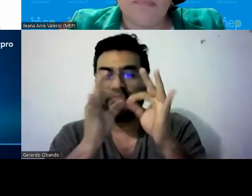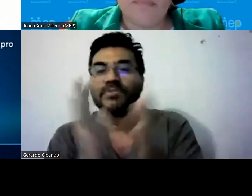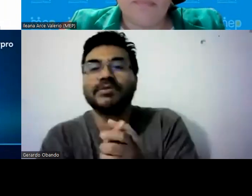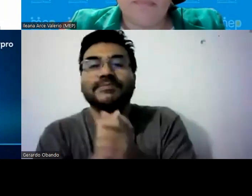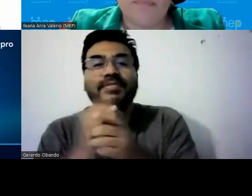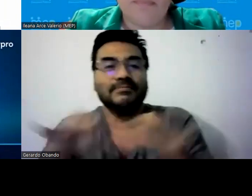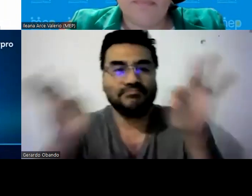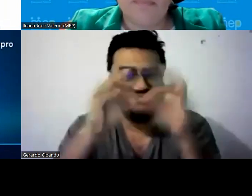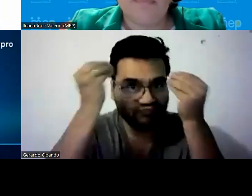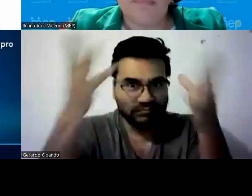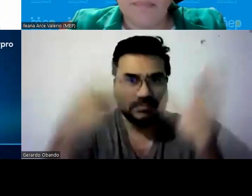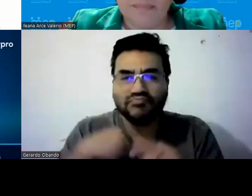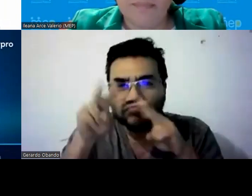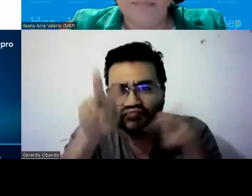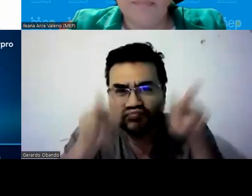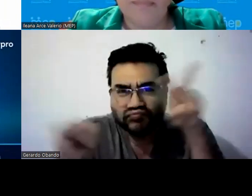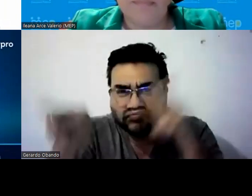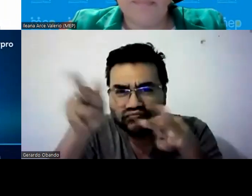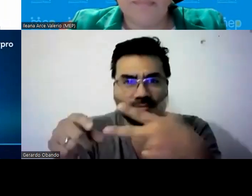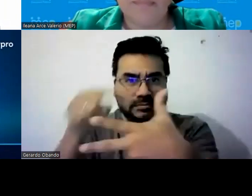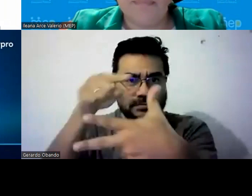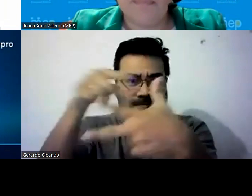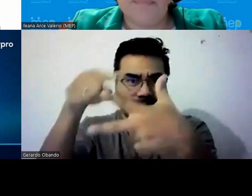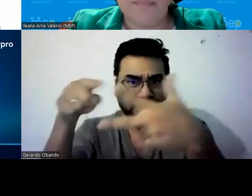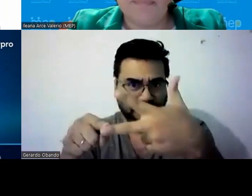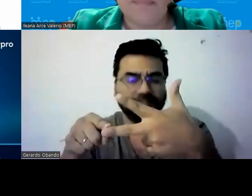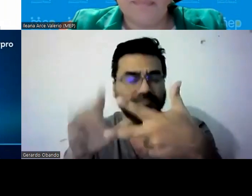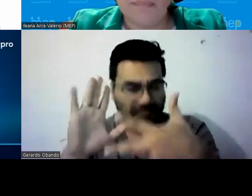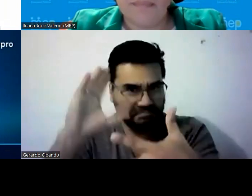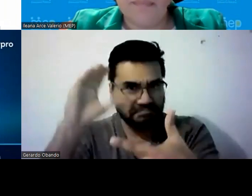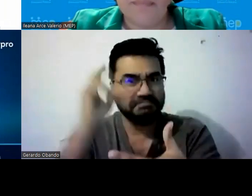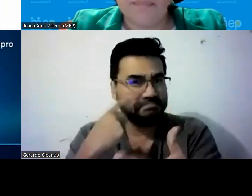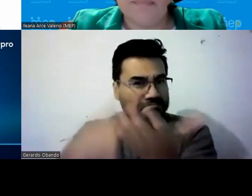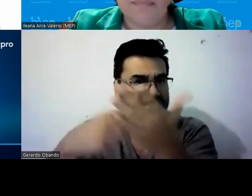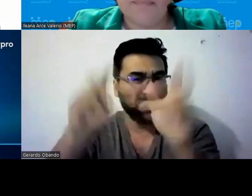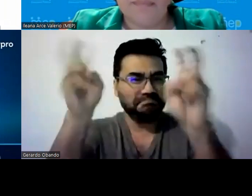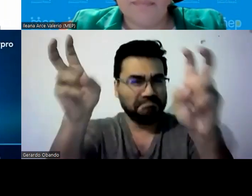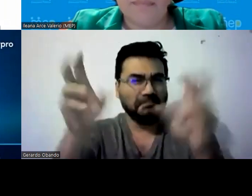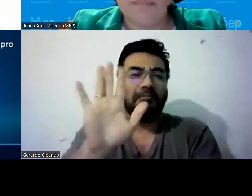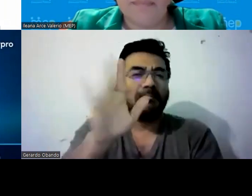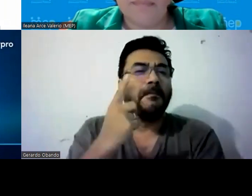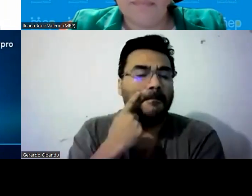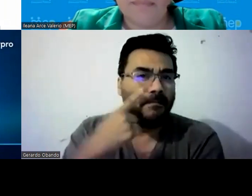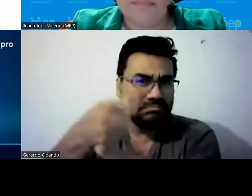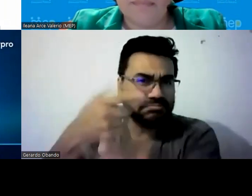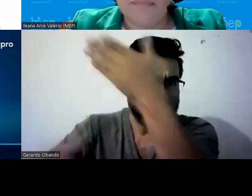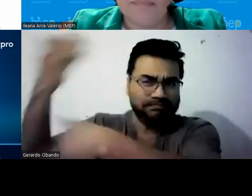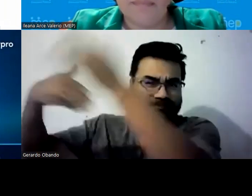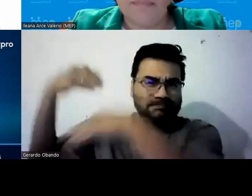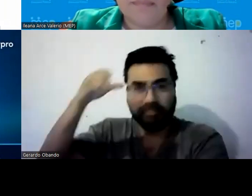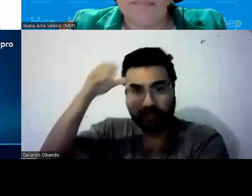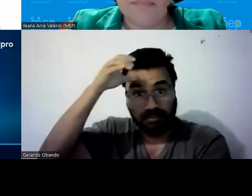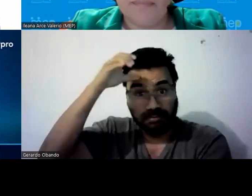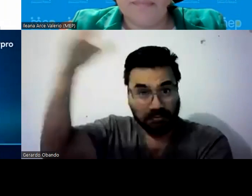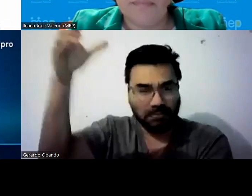muy bien todo bien muchas gracias gracias por el espacio y por la información he estado observando a las tres panelistas y he visto los